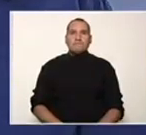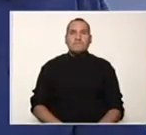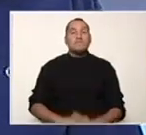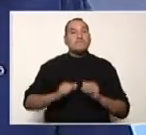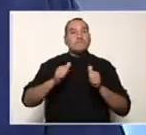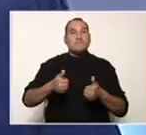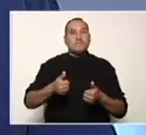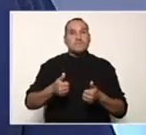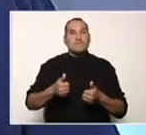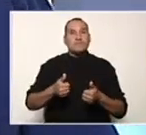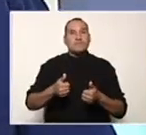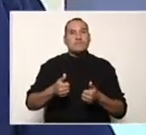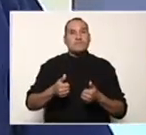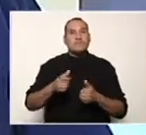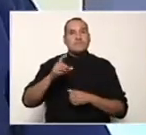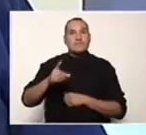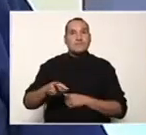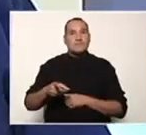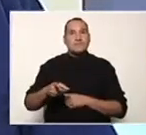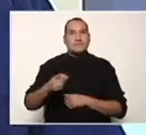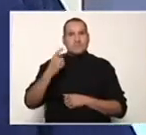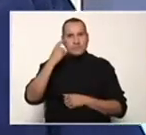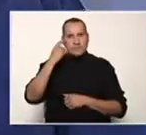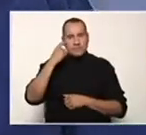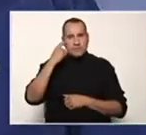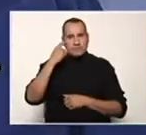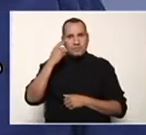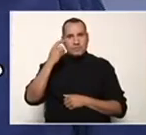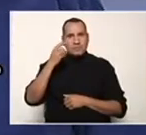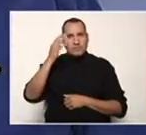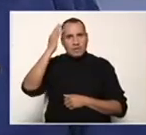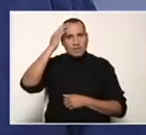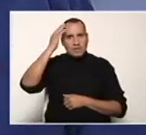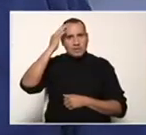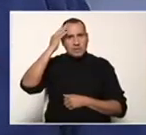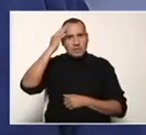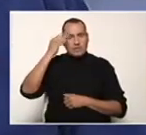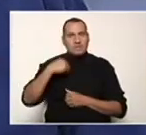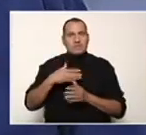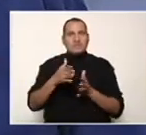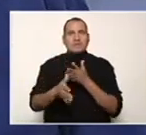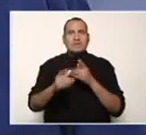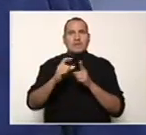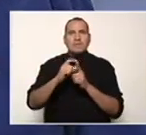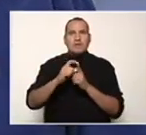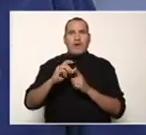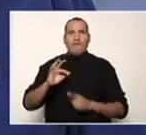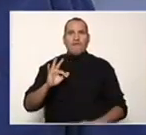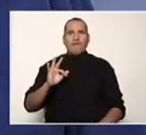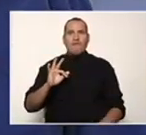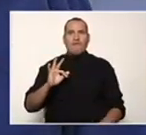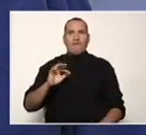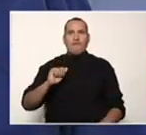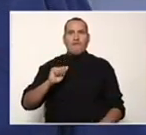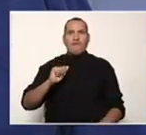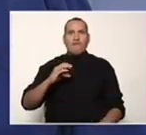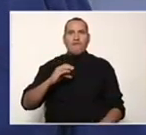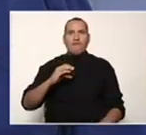Para comenzar, debemos relacionarnos con lo que es el concepto de factor común.